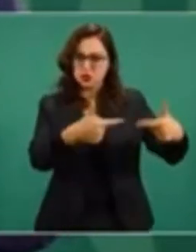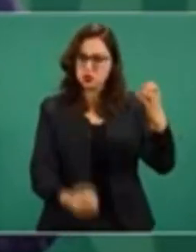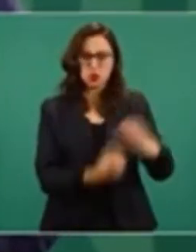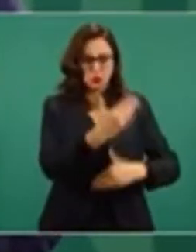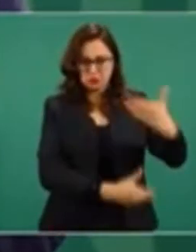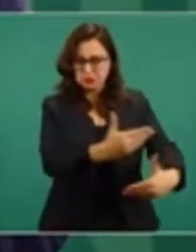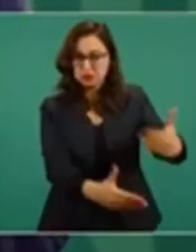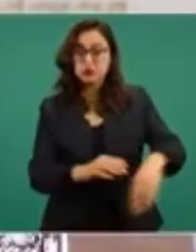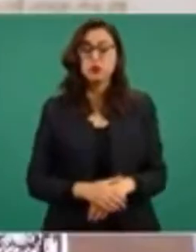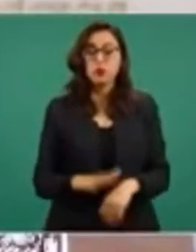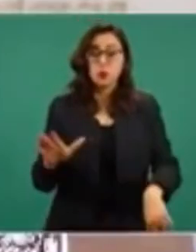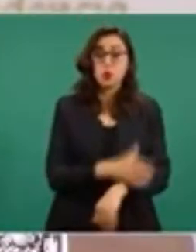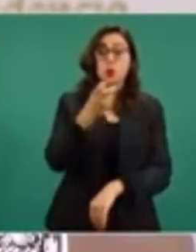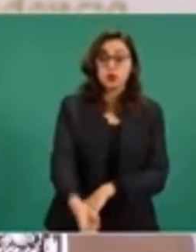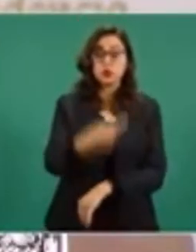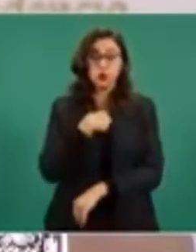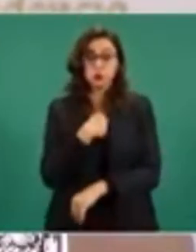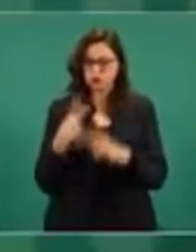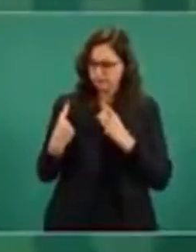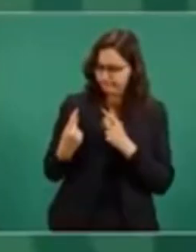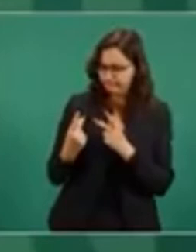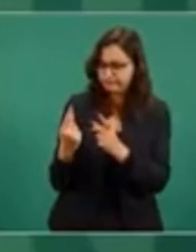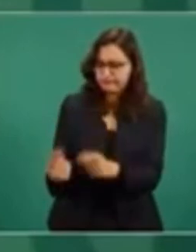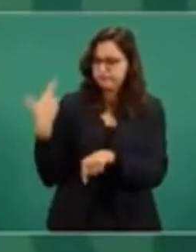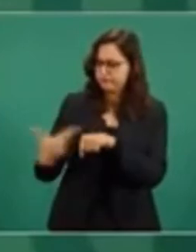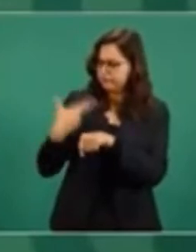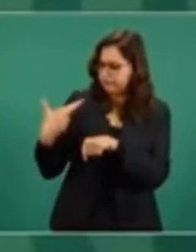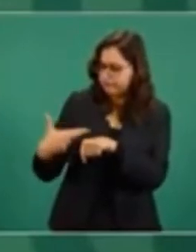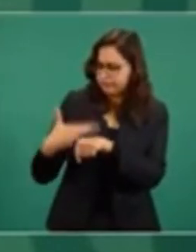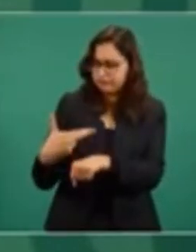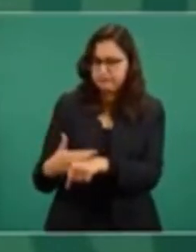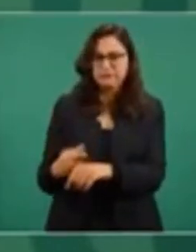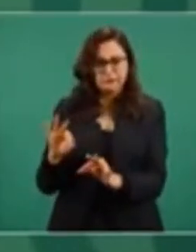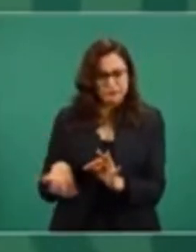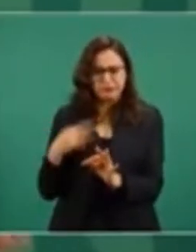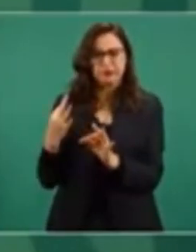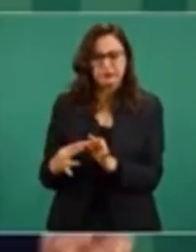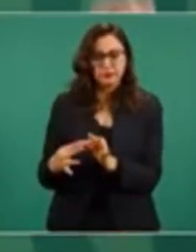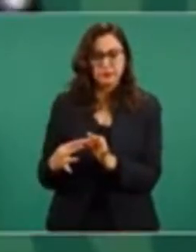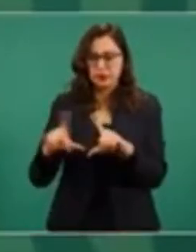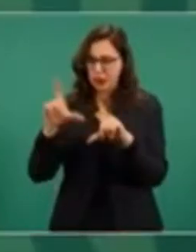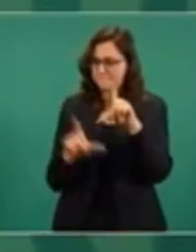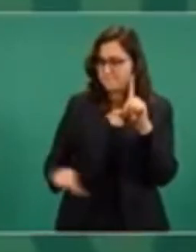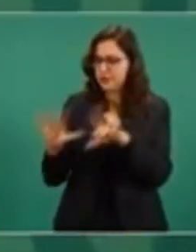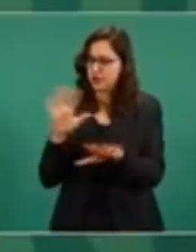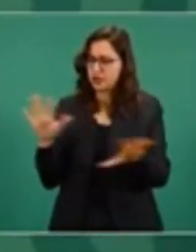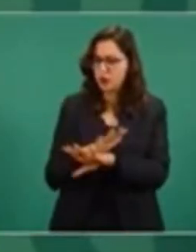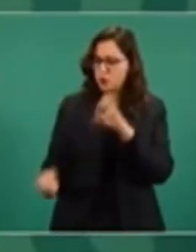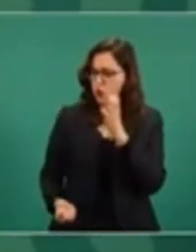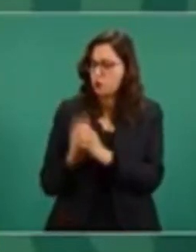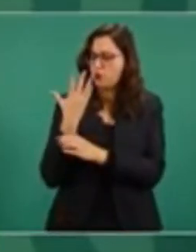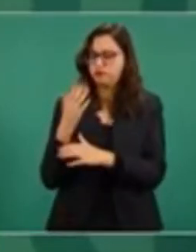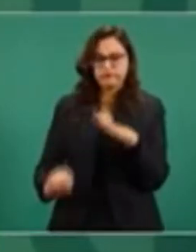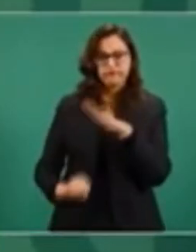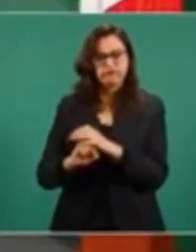me estoy apurando para sentar bien las bases de la patria nueva.